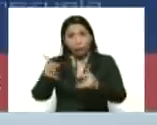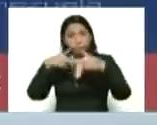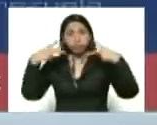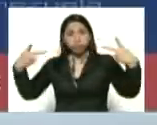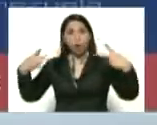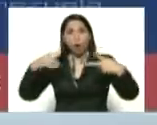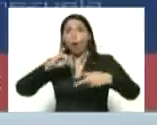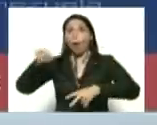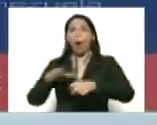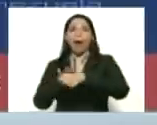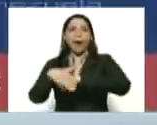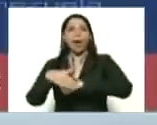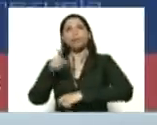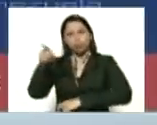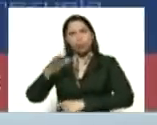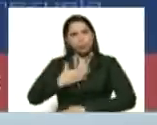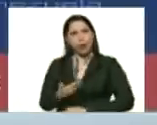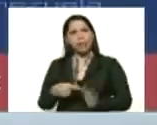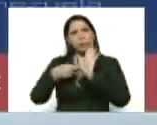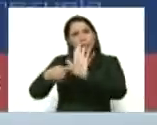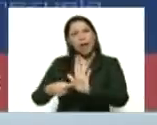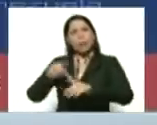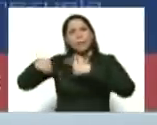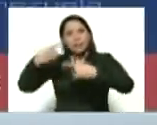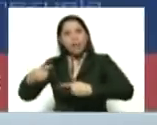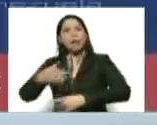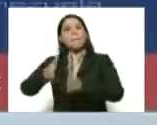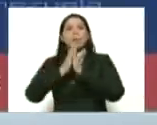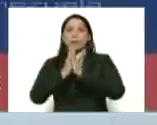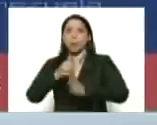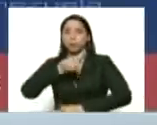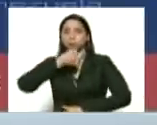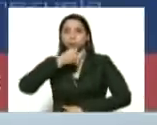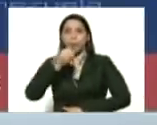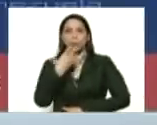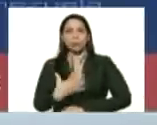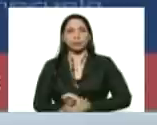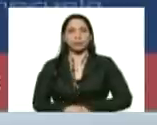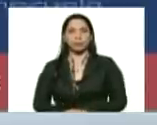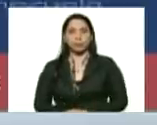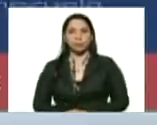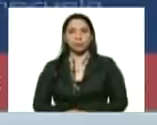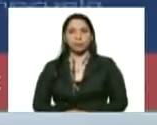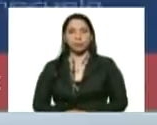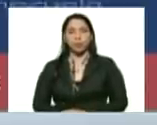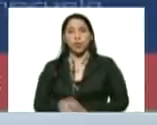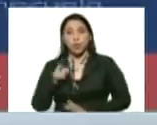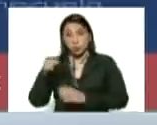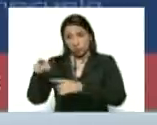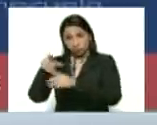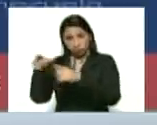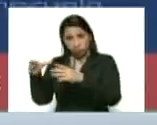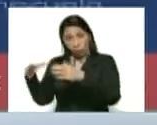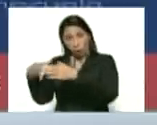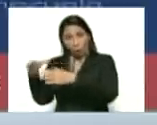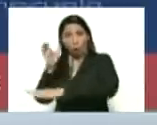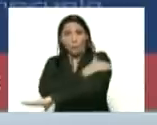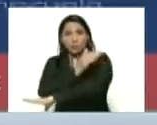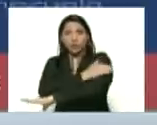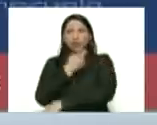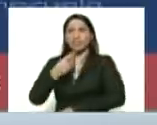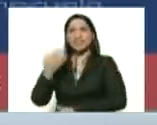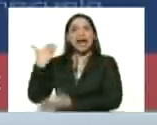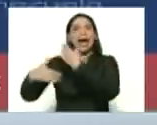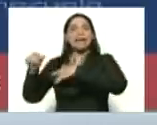Rodríguez tú puedes mostrarlo mañana en una buena rueda de prensa lo que ellos decían hace 6 semanas en el Washington Post